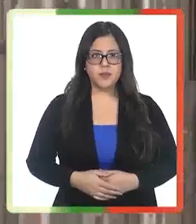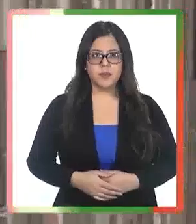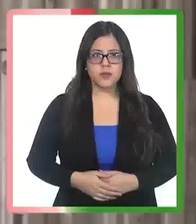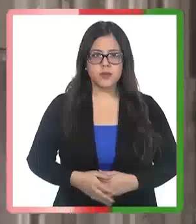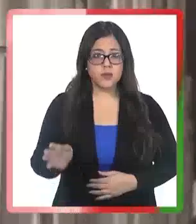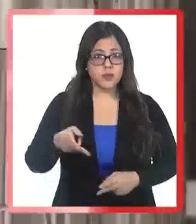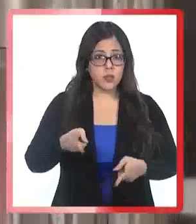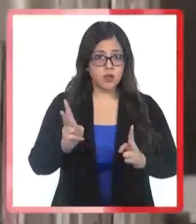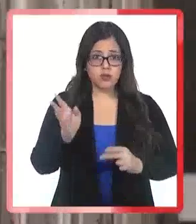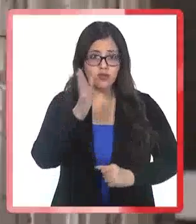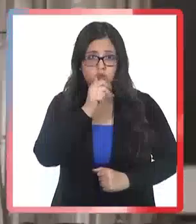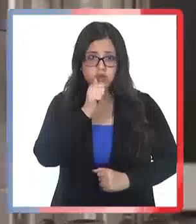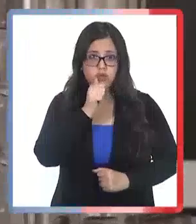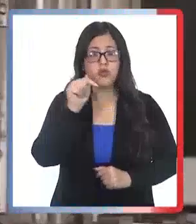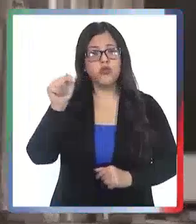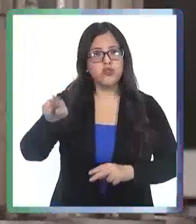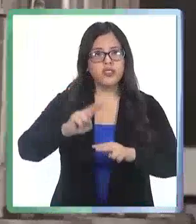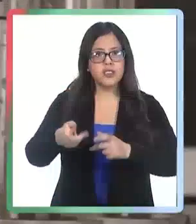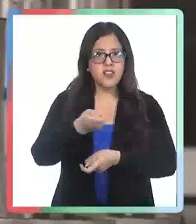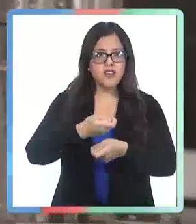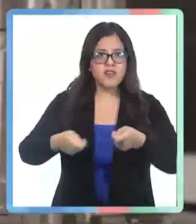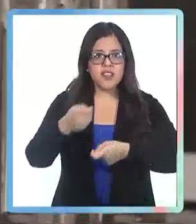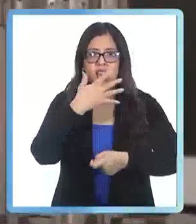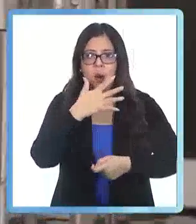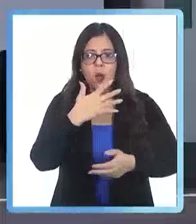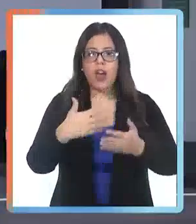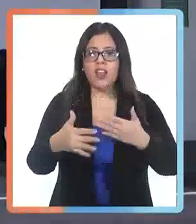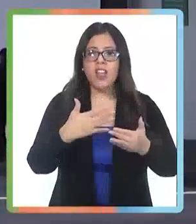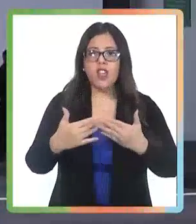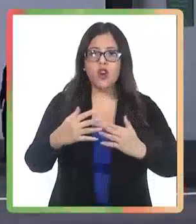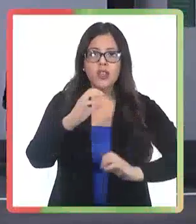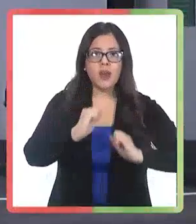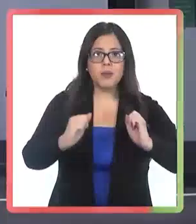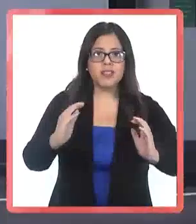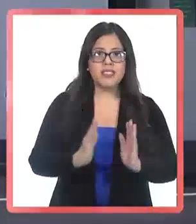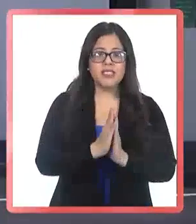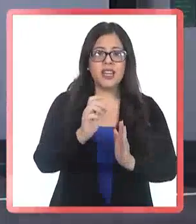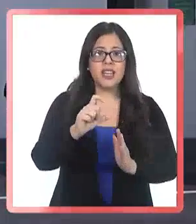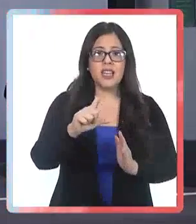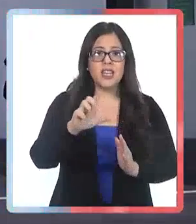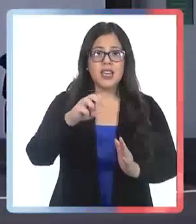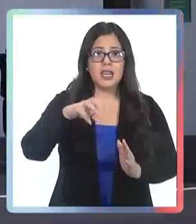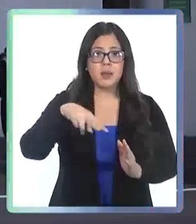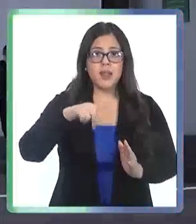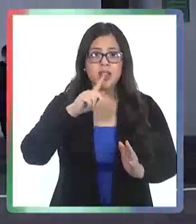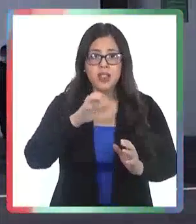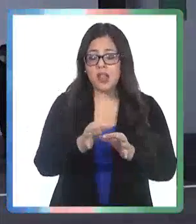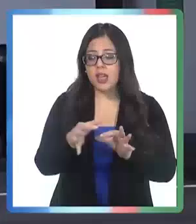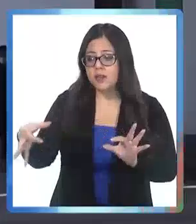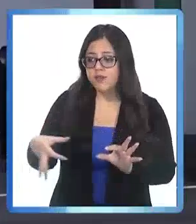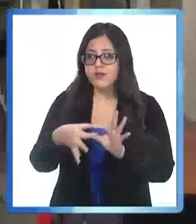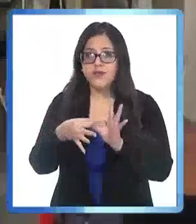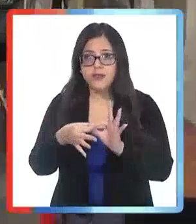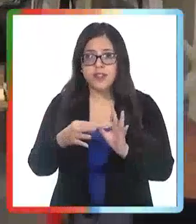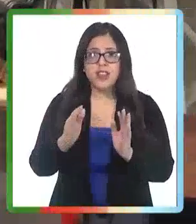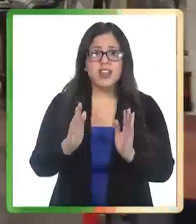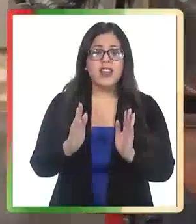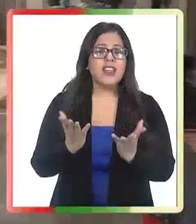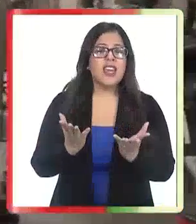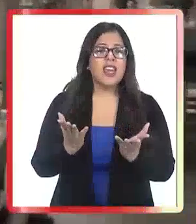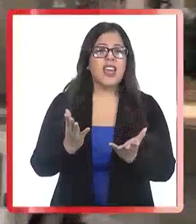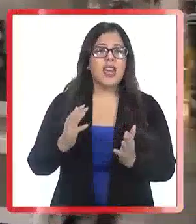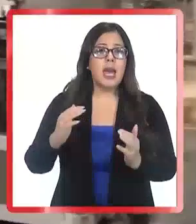Sin la autorización correspondiente, se realiza la venta de aguas desde la conservera San Clemente, Expenske, a la minera Anglo American.